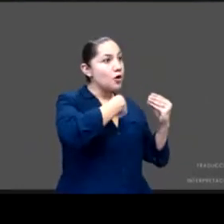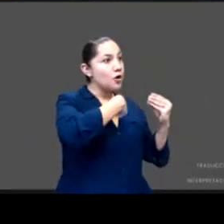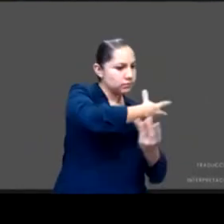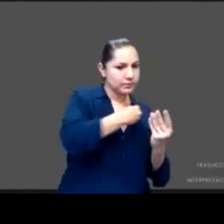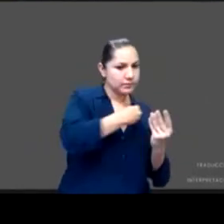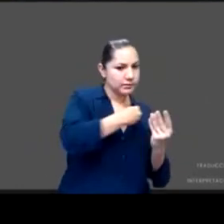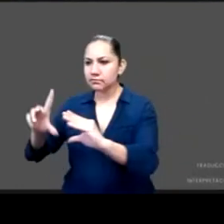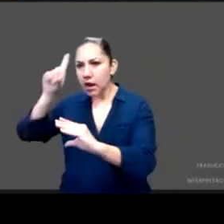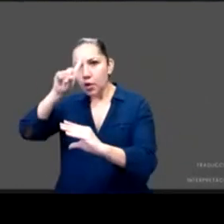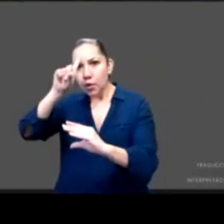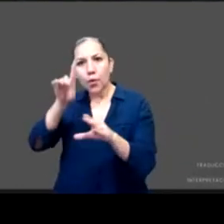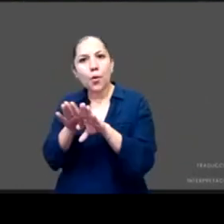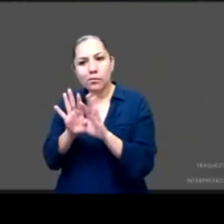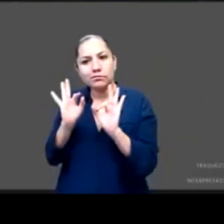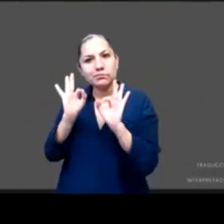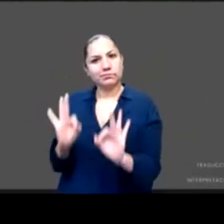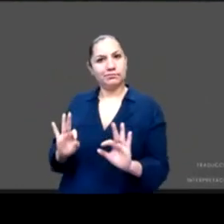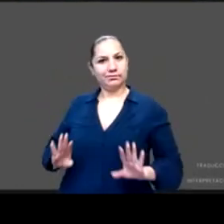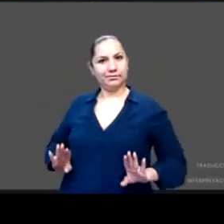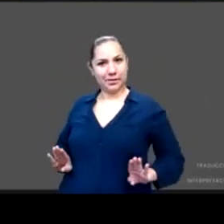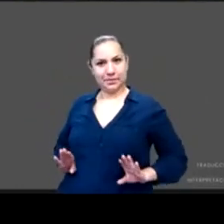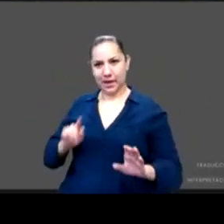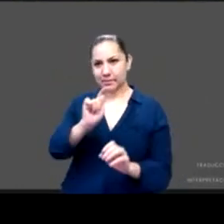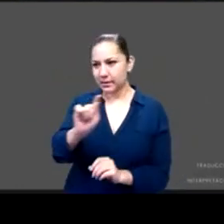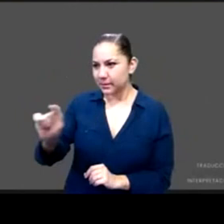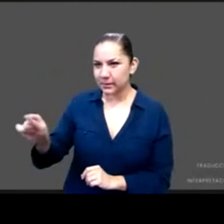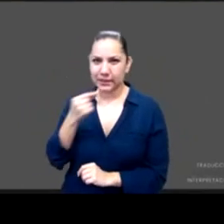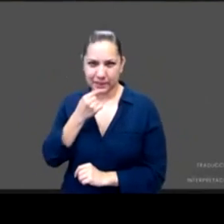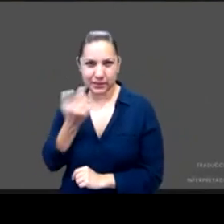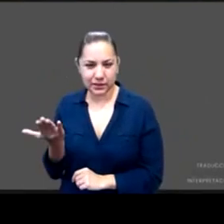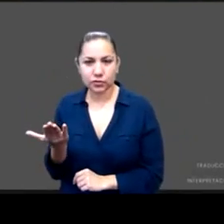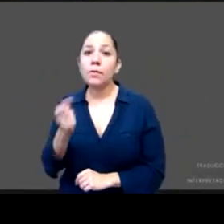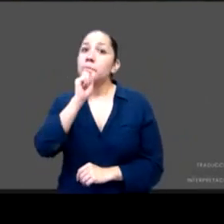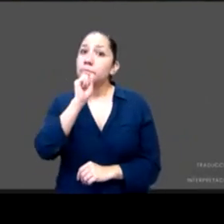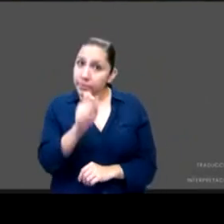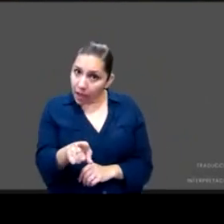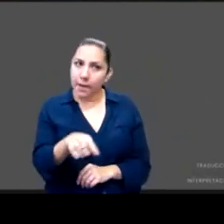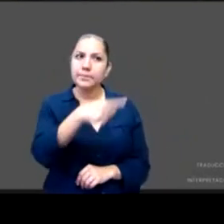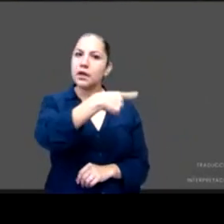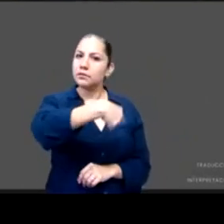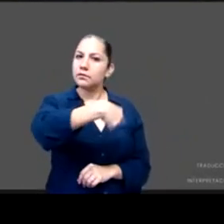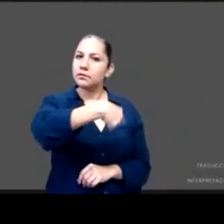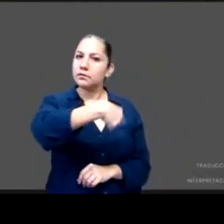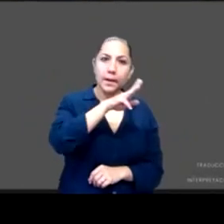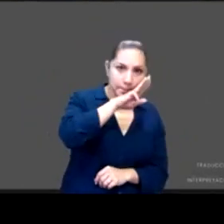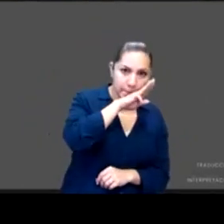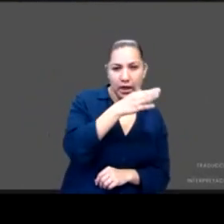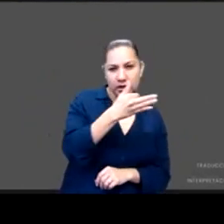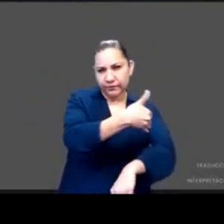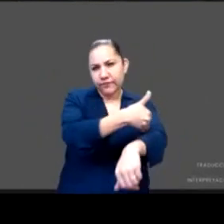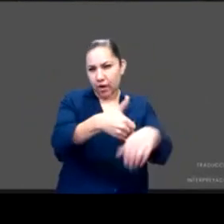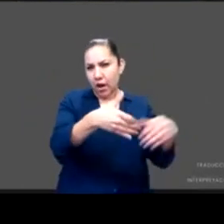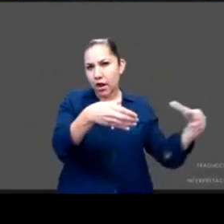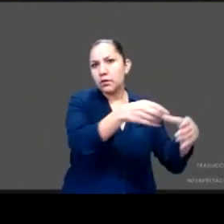educación integral en sexualidad que incluya a los familiares y los docentes con una perspectiva